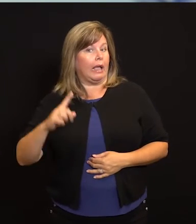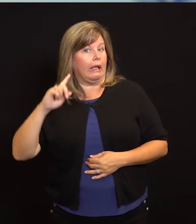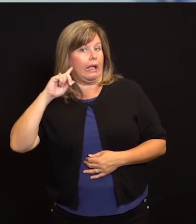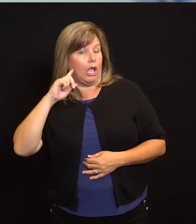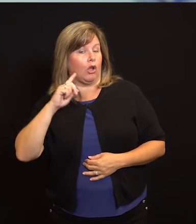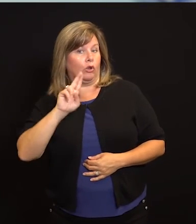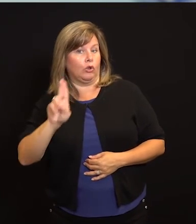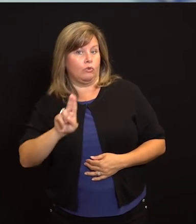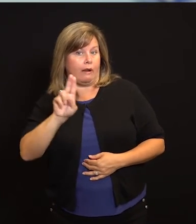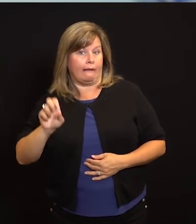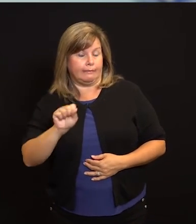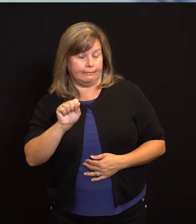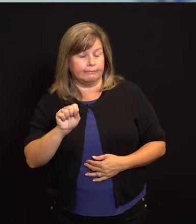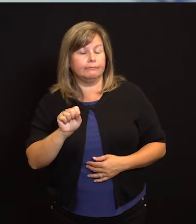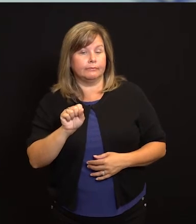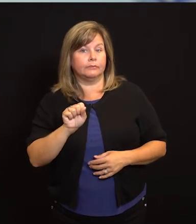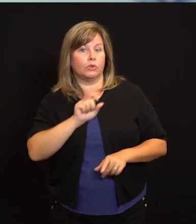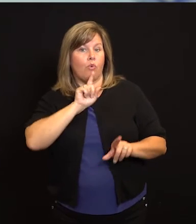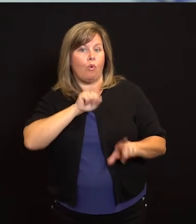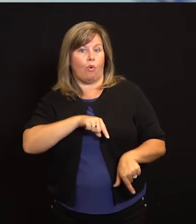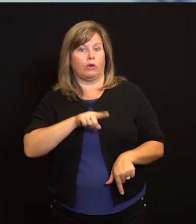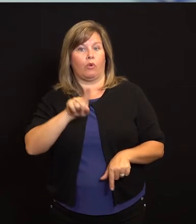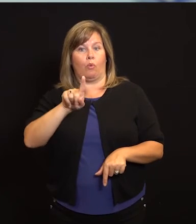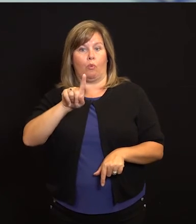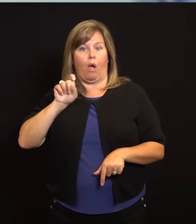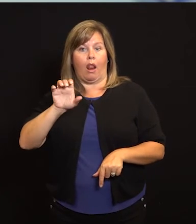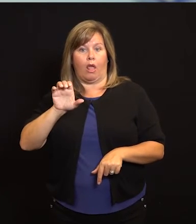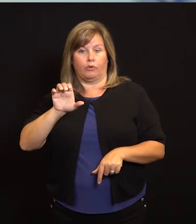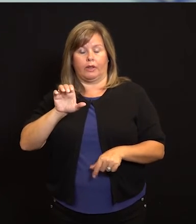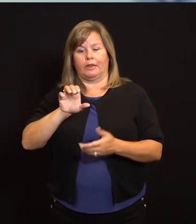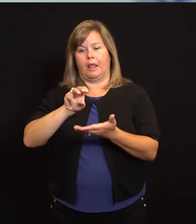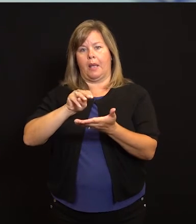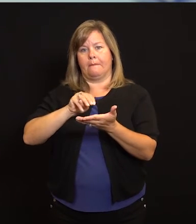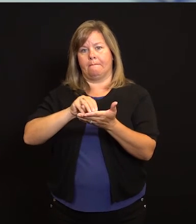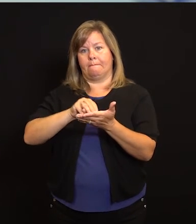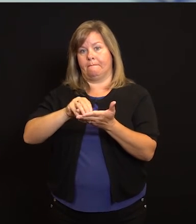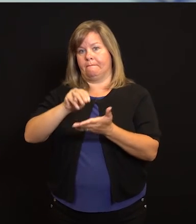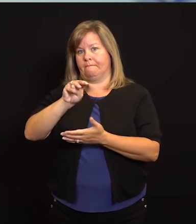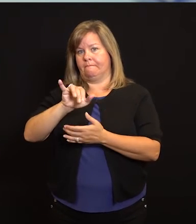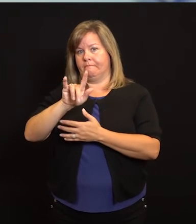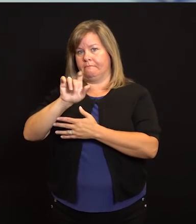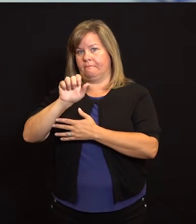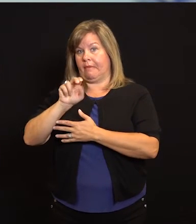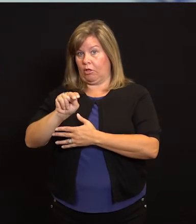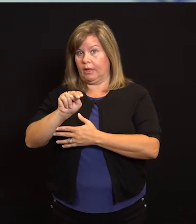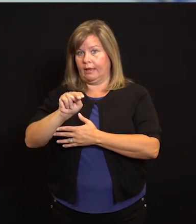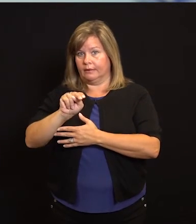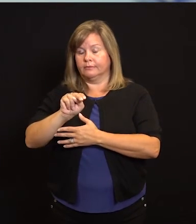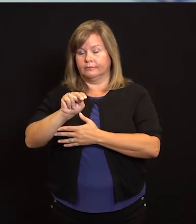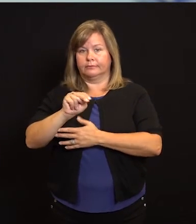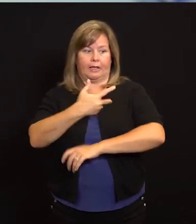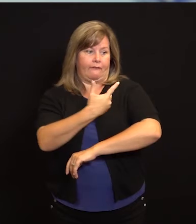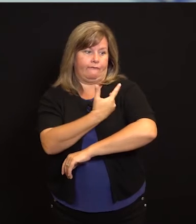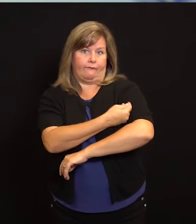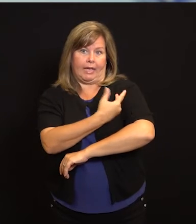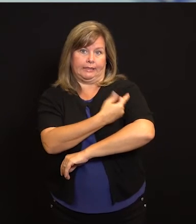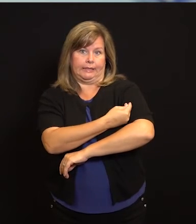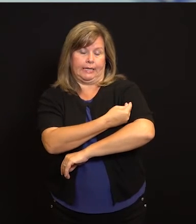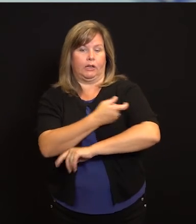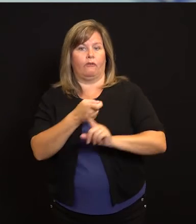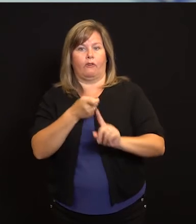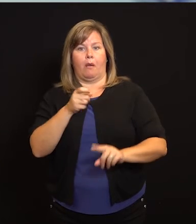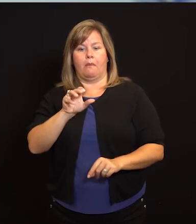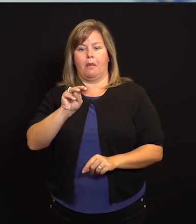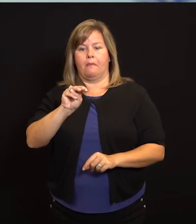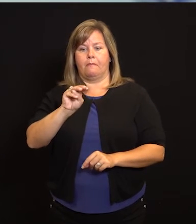expectativa optimista de que esa vacuna va a tener éxito y quiero que sepan que todos nosotros en